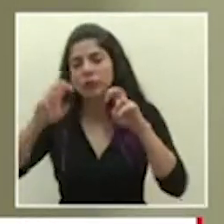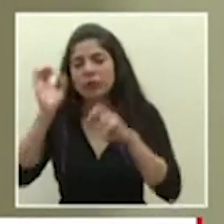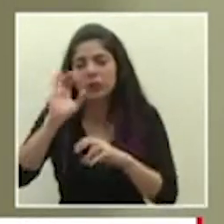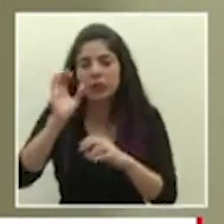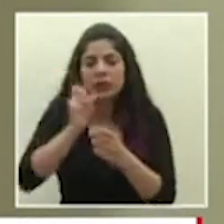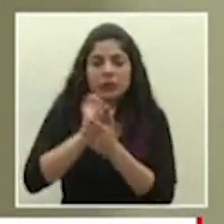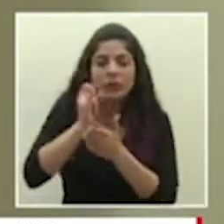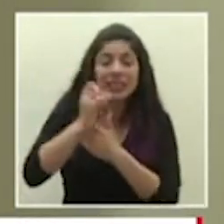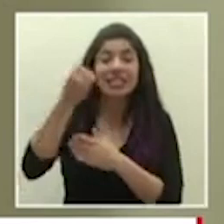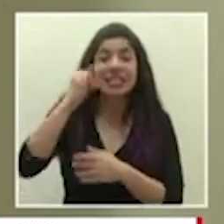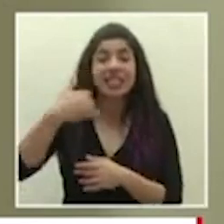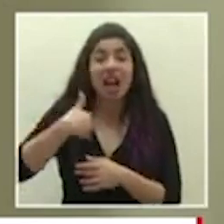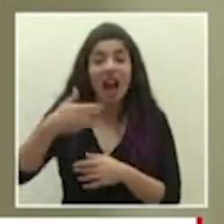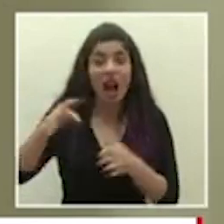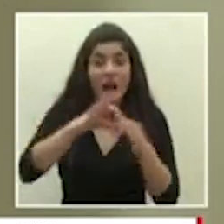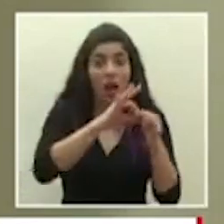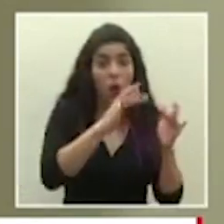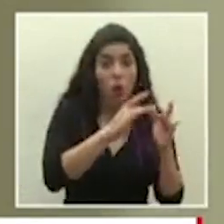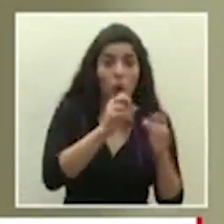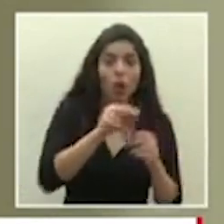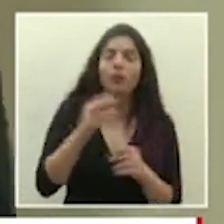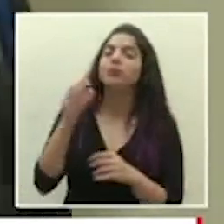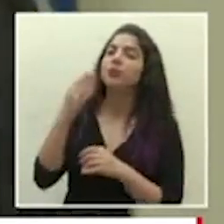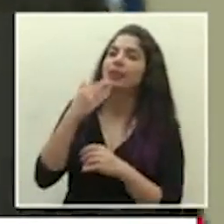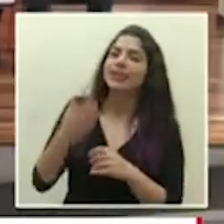investigar si existe ese nexo Muchas gracias